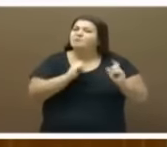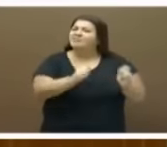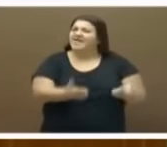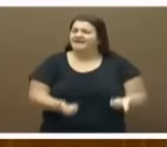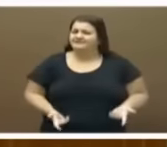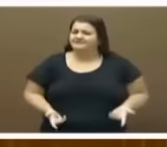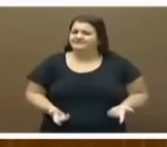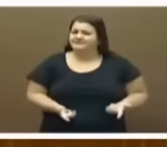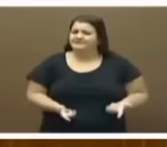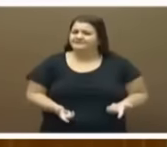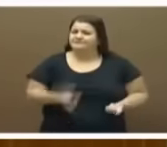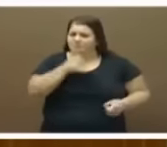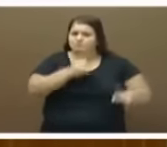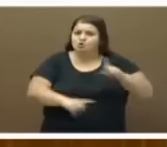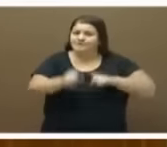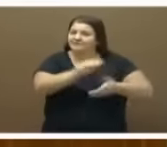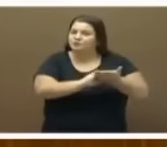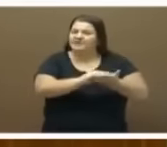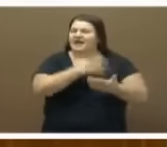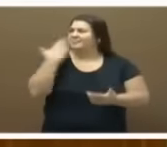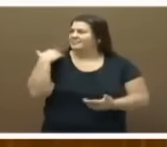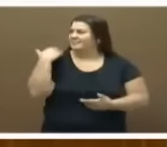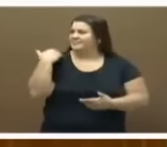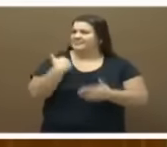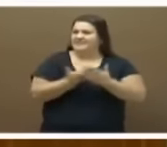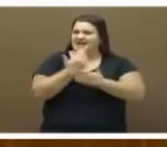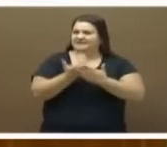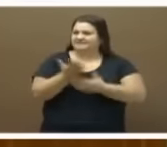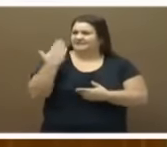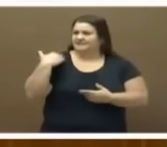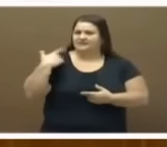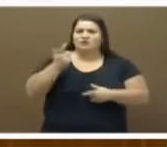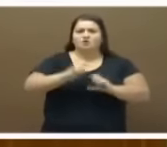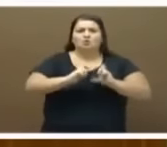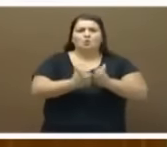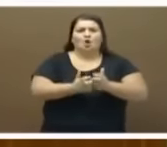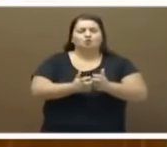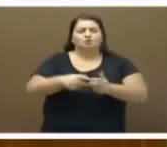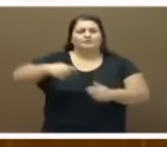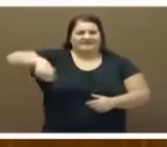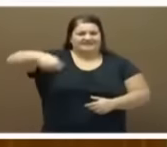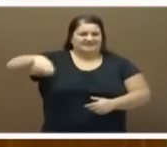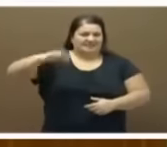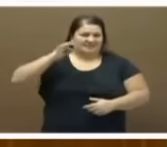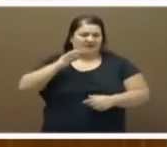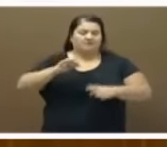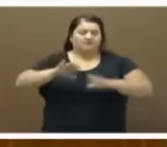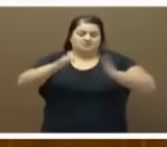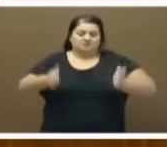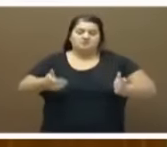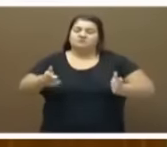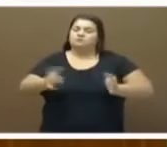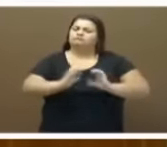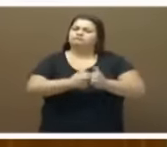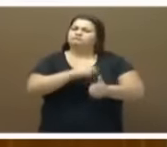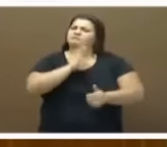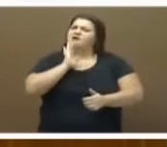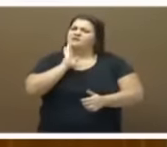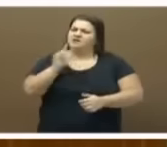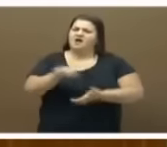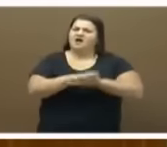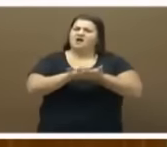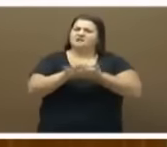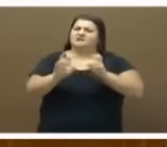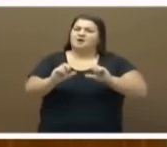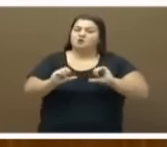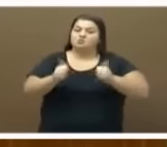resolviendo los problemas de la gente. Hace unos días, en una reunión en presidencia con un grupo de madres en el que hablábamos del